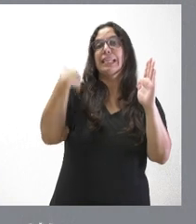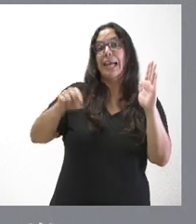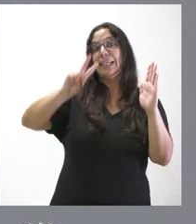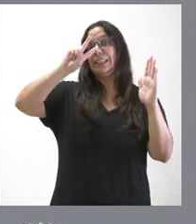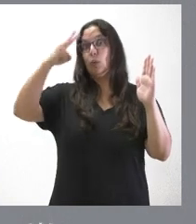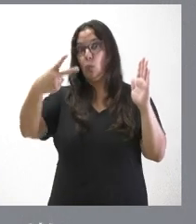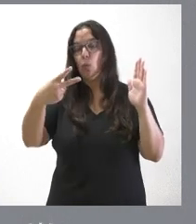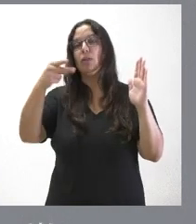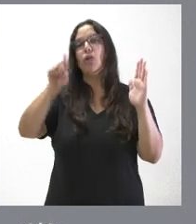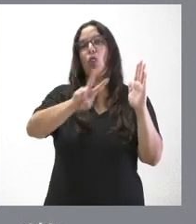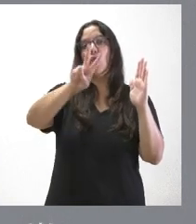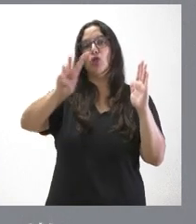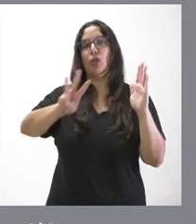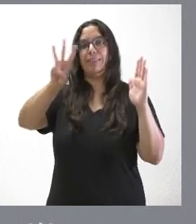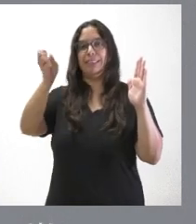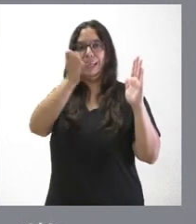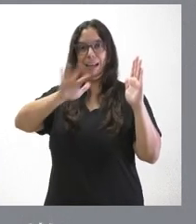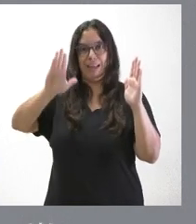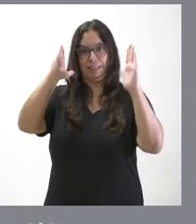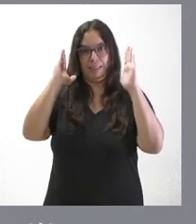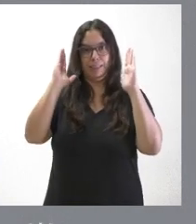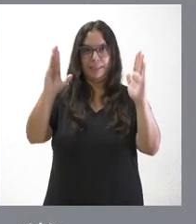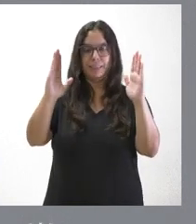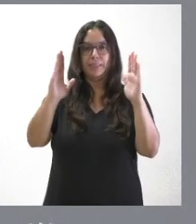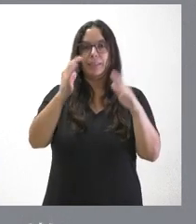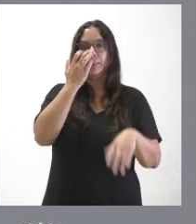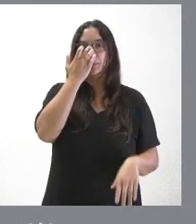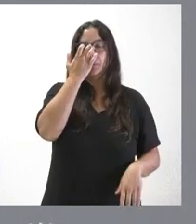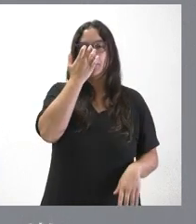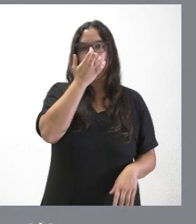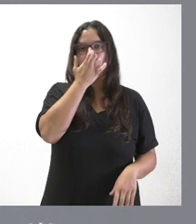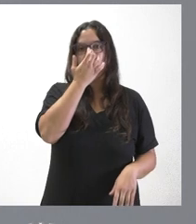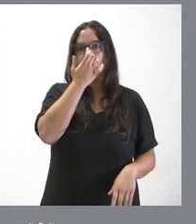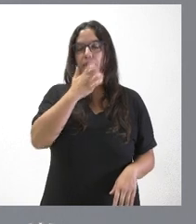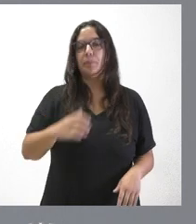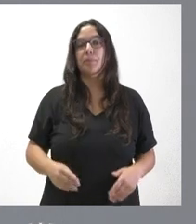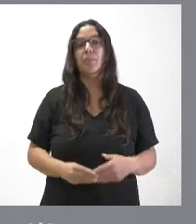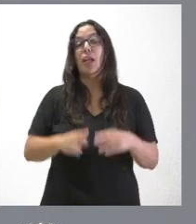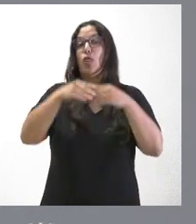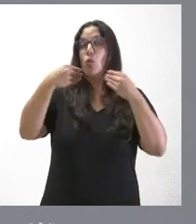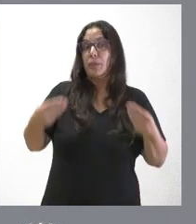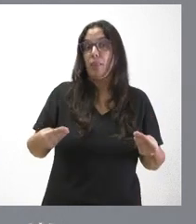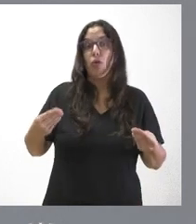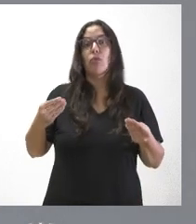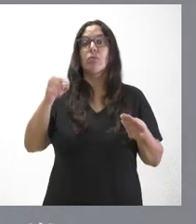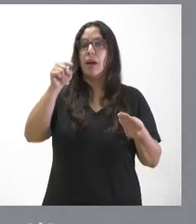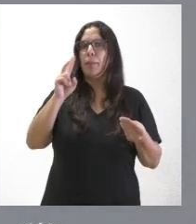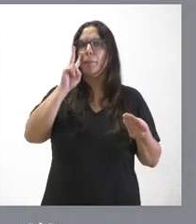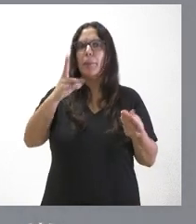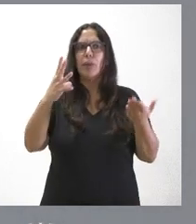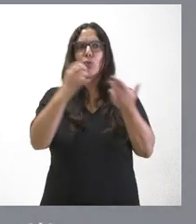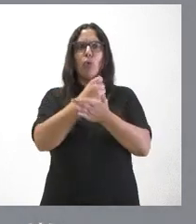año consecutivo la gratuidad de dos a tres años. Tienen ustedes toda la documentación de cuál es la